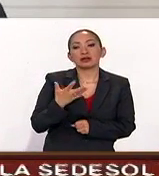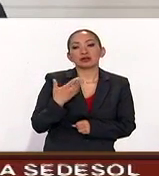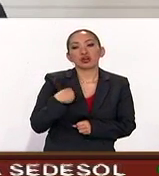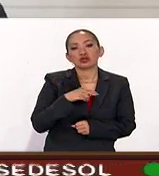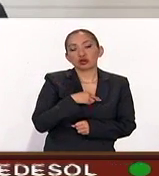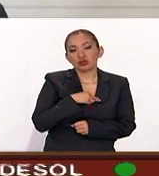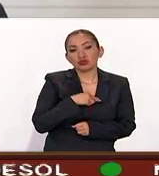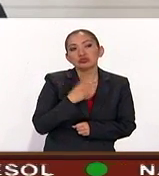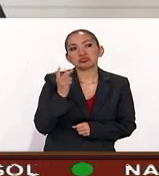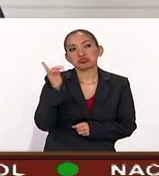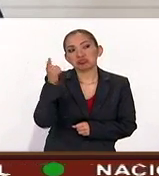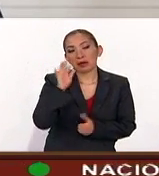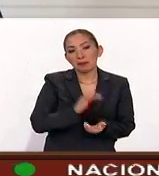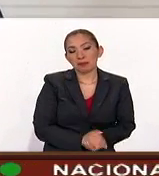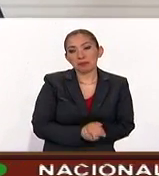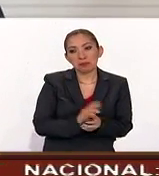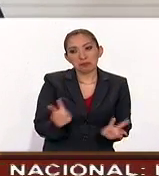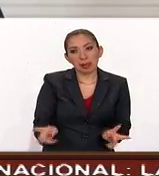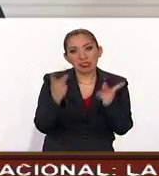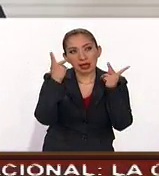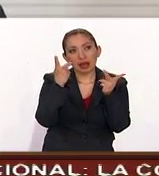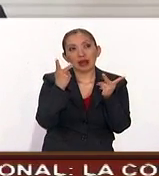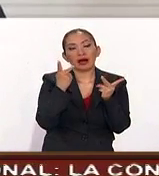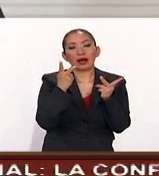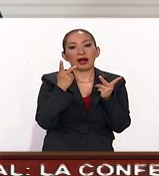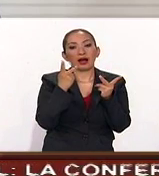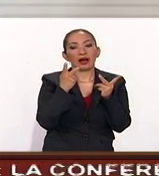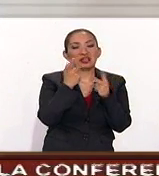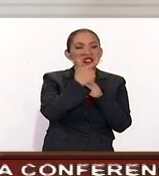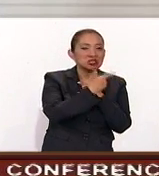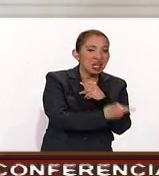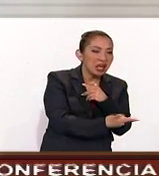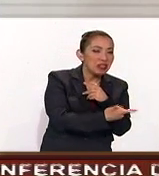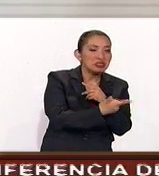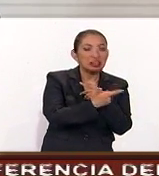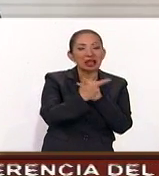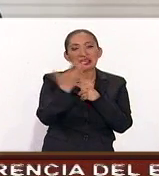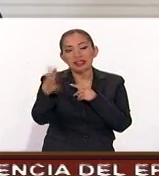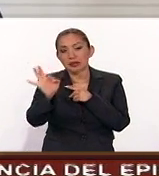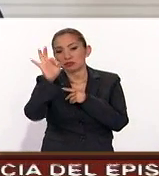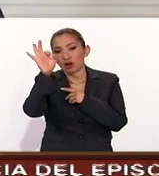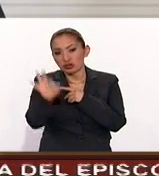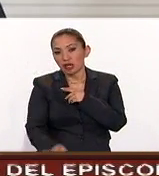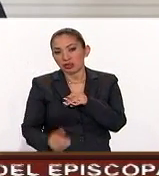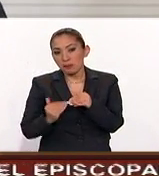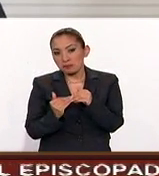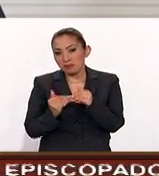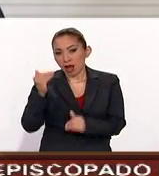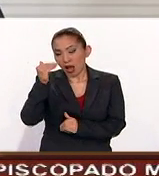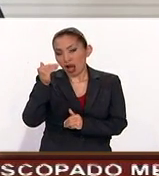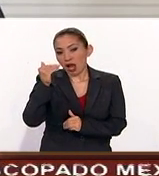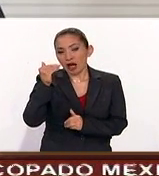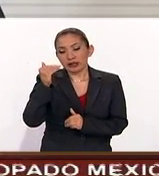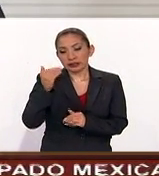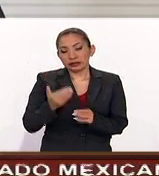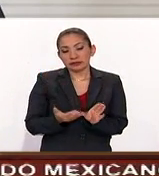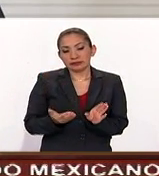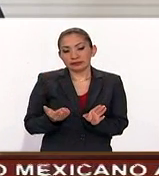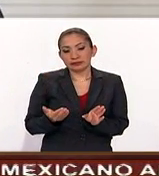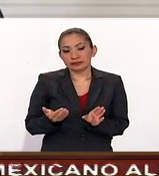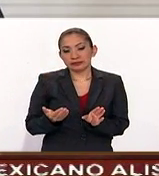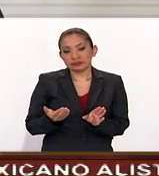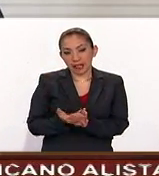nosotros vender entre un 7 y un 10% más de lo que se